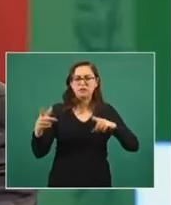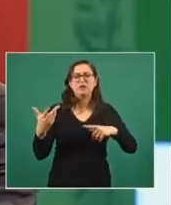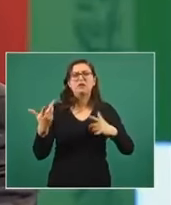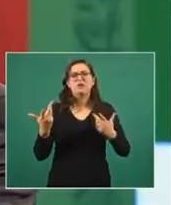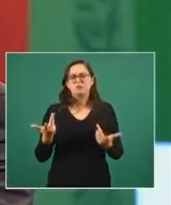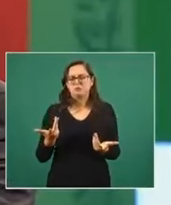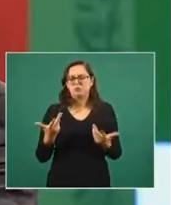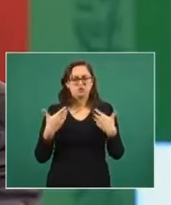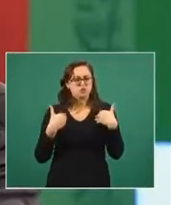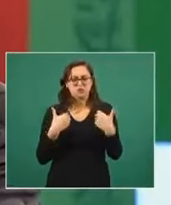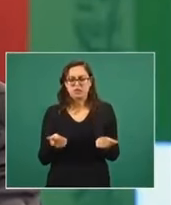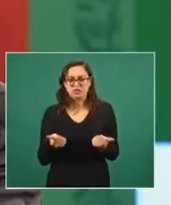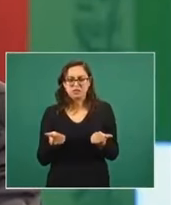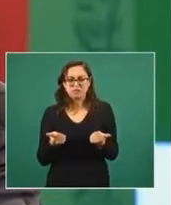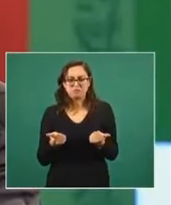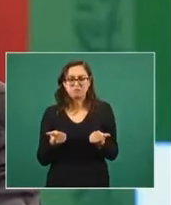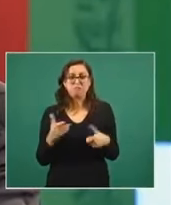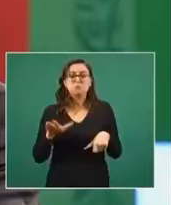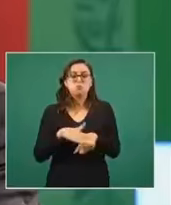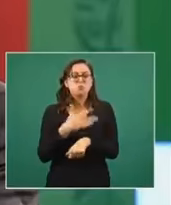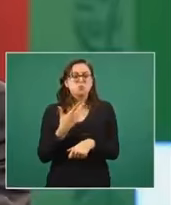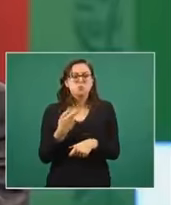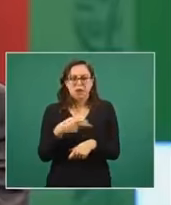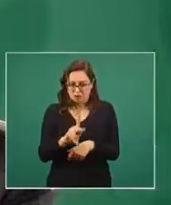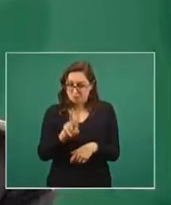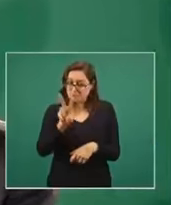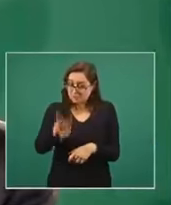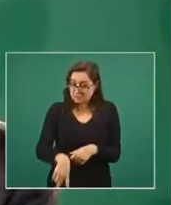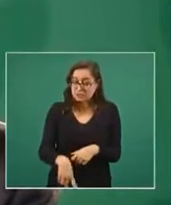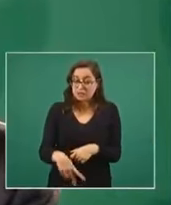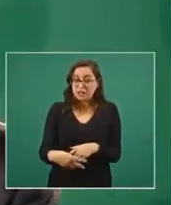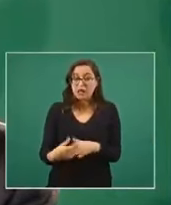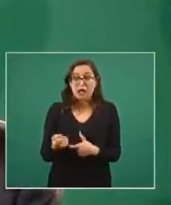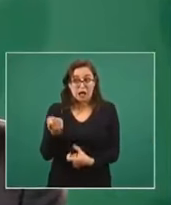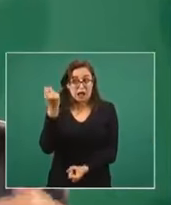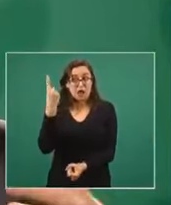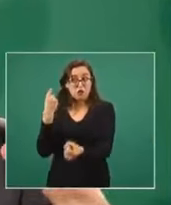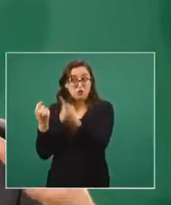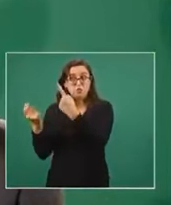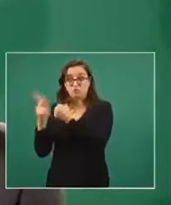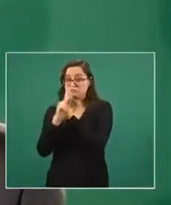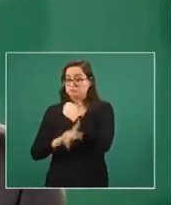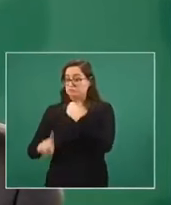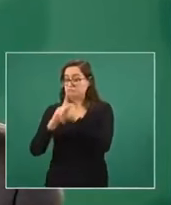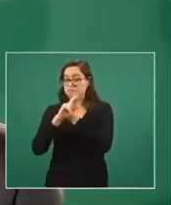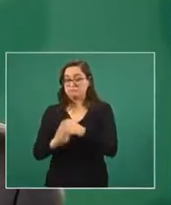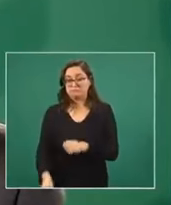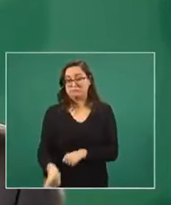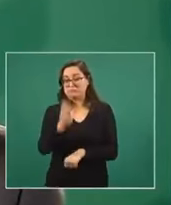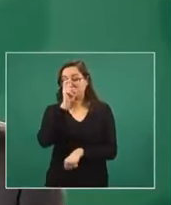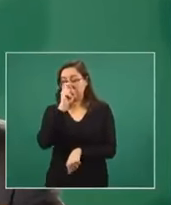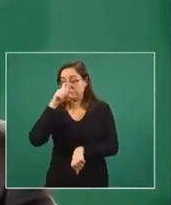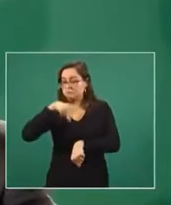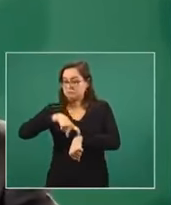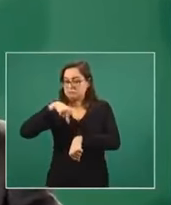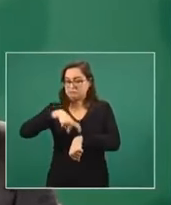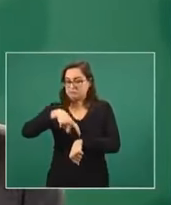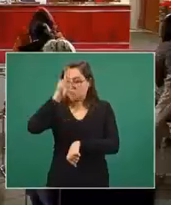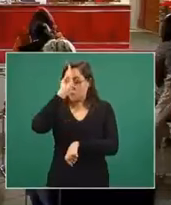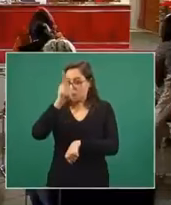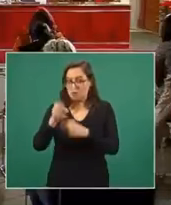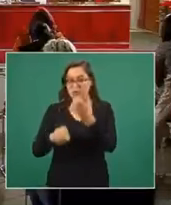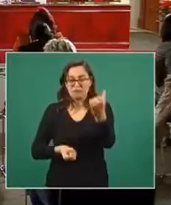casi análogas a toque de queda, es decir, disposiciones administrativas de